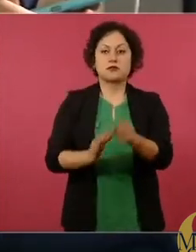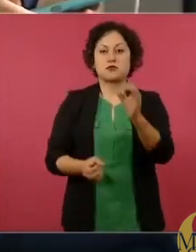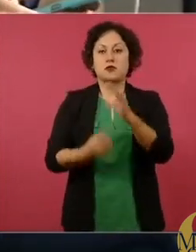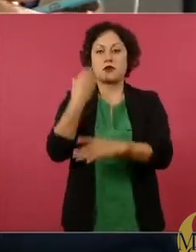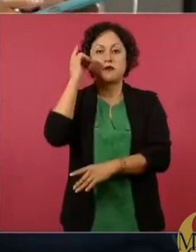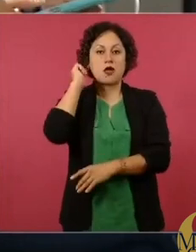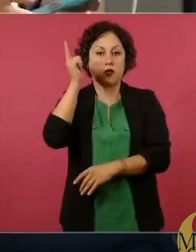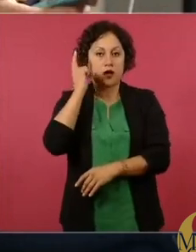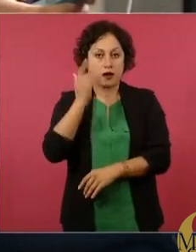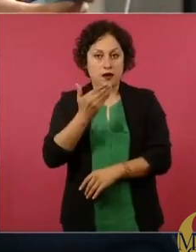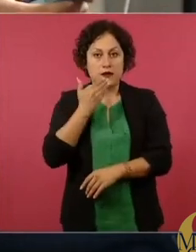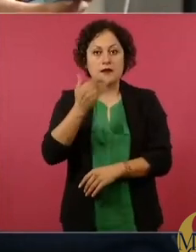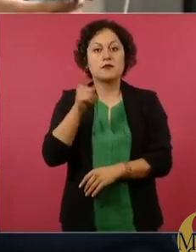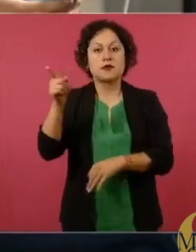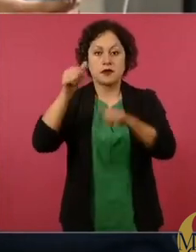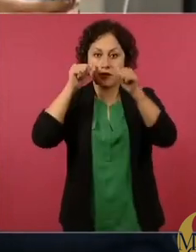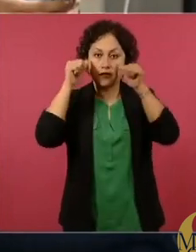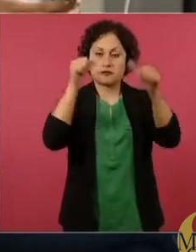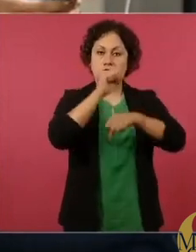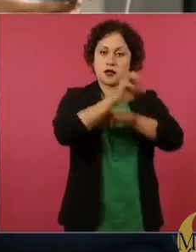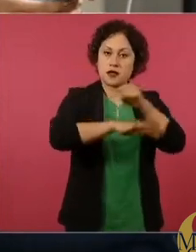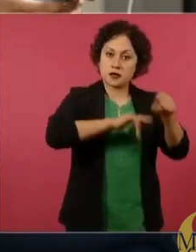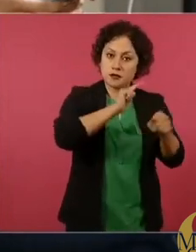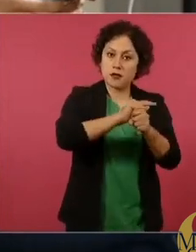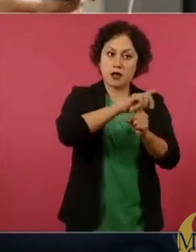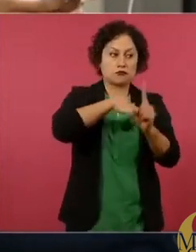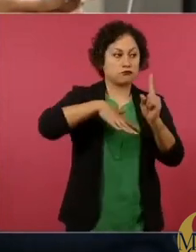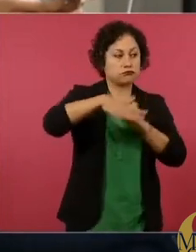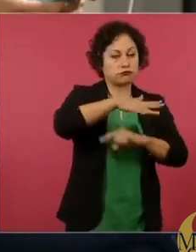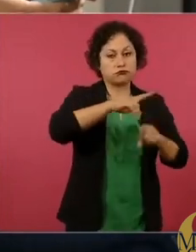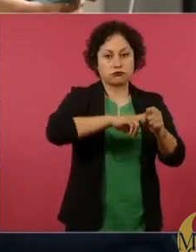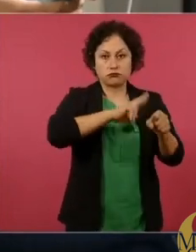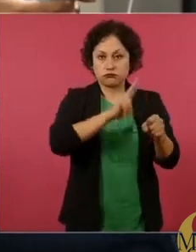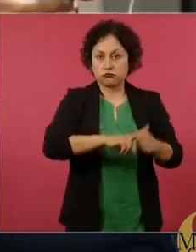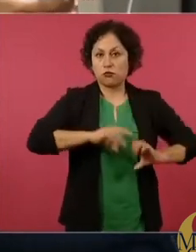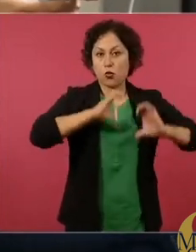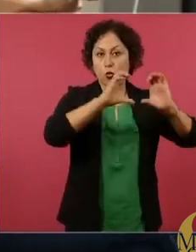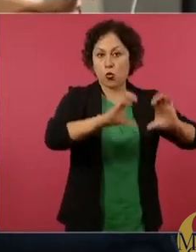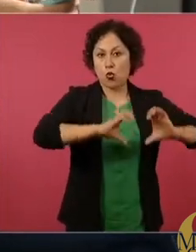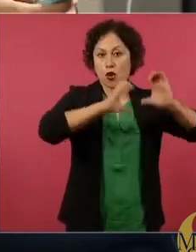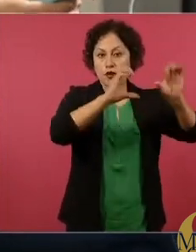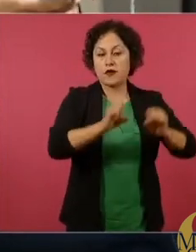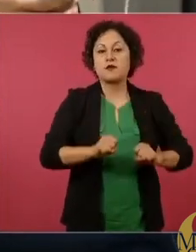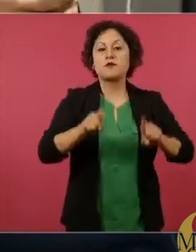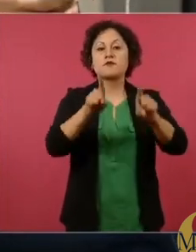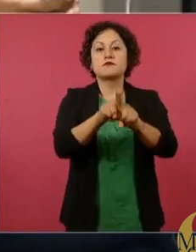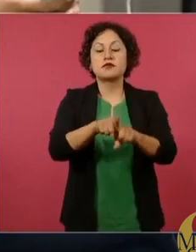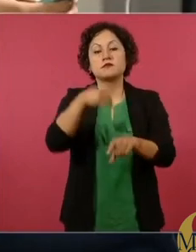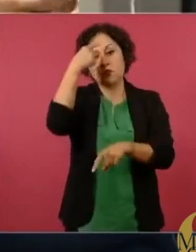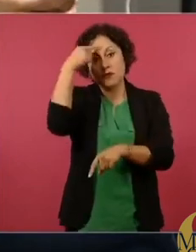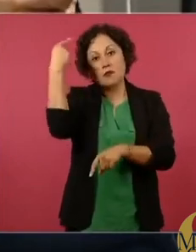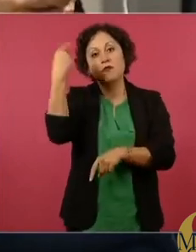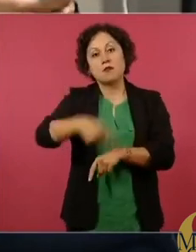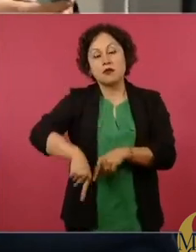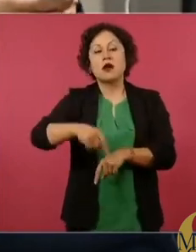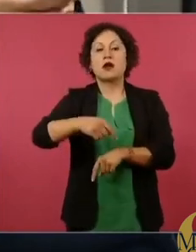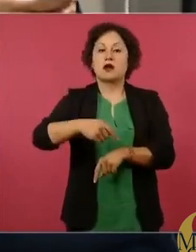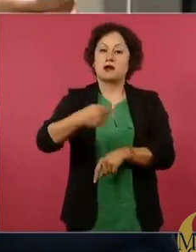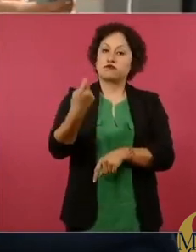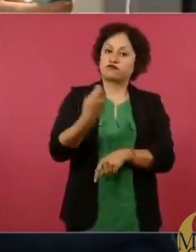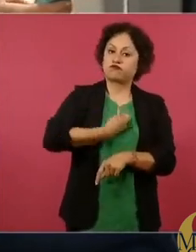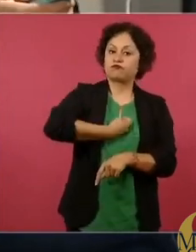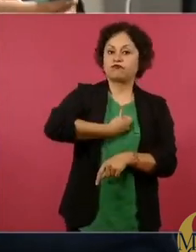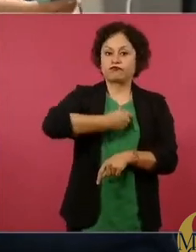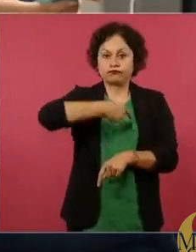ámbitos del cuidado de los animales y del medio ambiente, como en el de la salvaguarda de la independencia y identidad cultural de México,